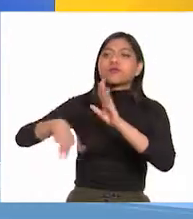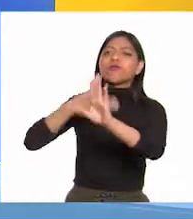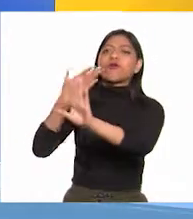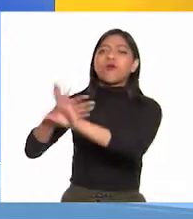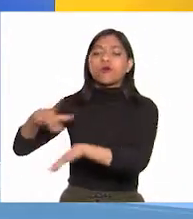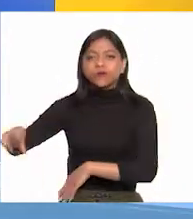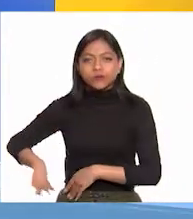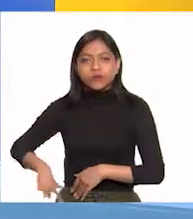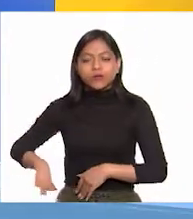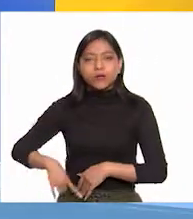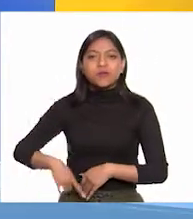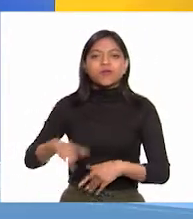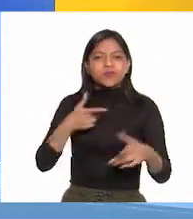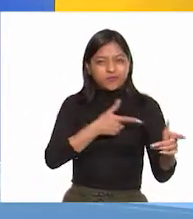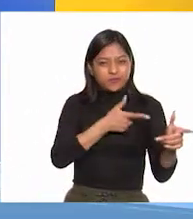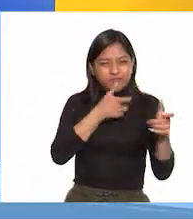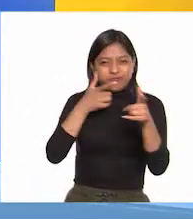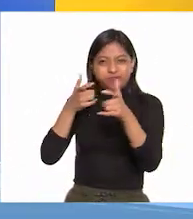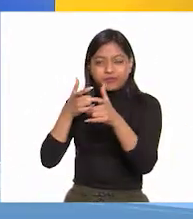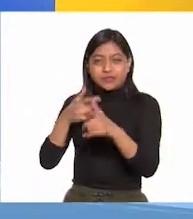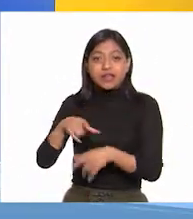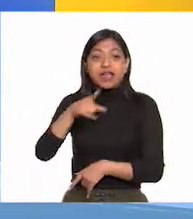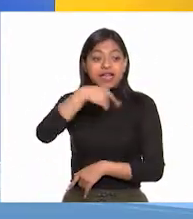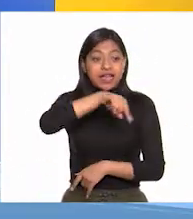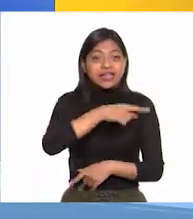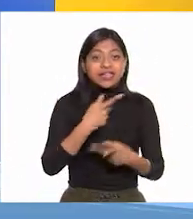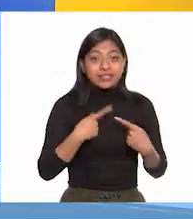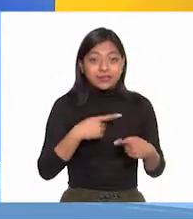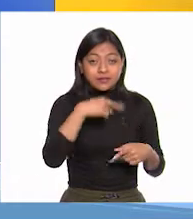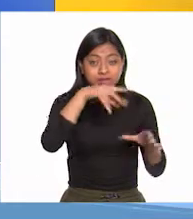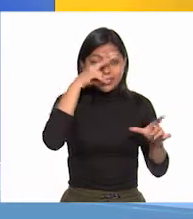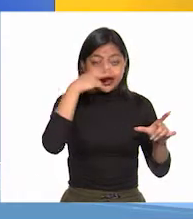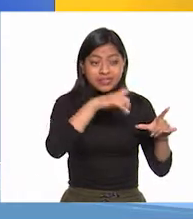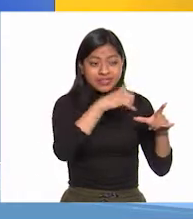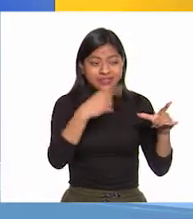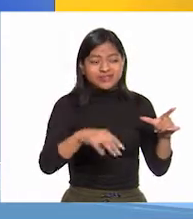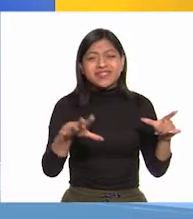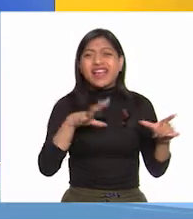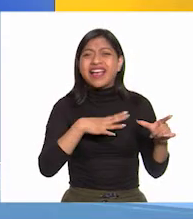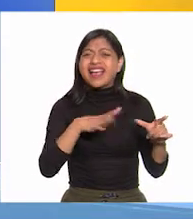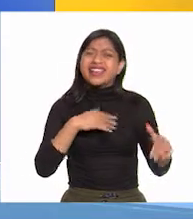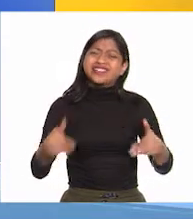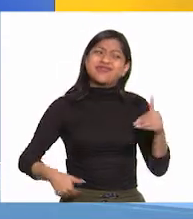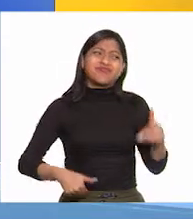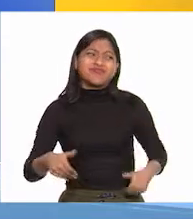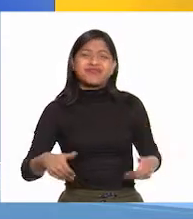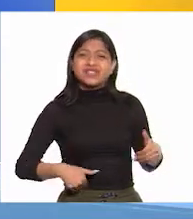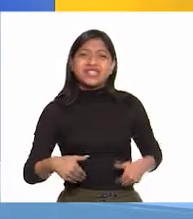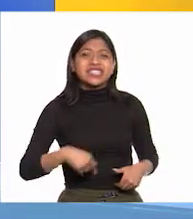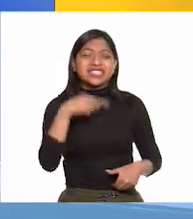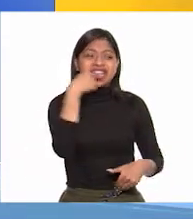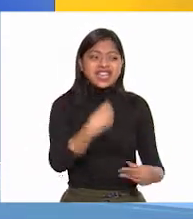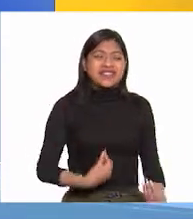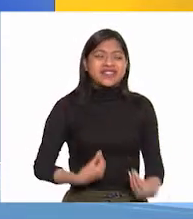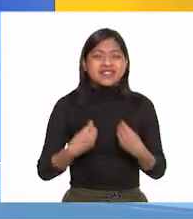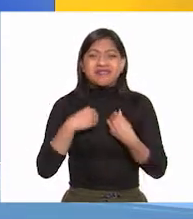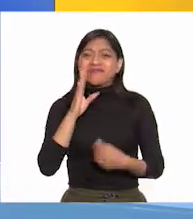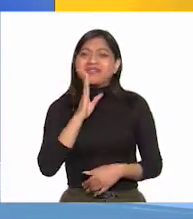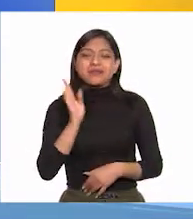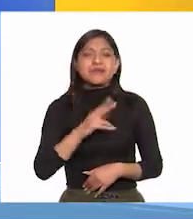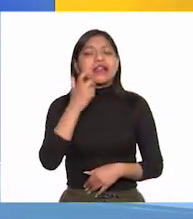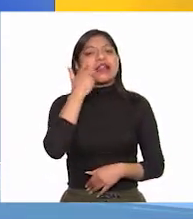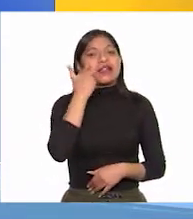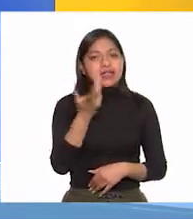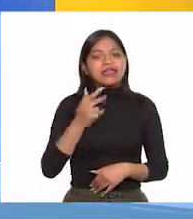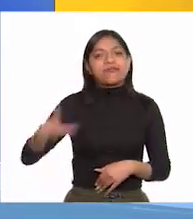un movimiento armado, pues la sociedad nuevo hispana estaba en gran descontento por sus condiciones de vida, como ya lo vimos